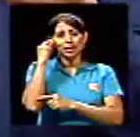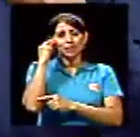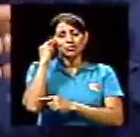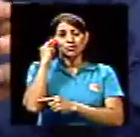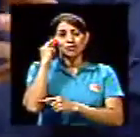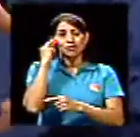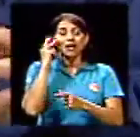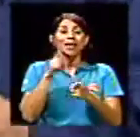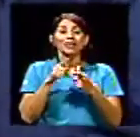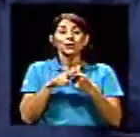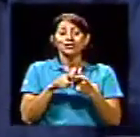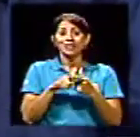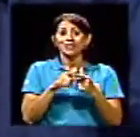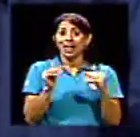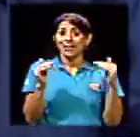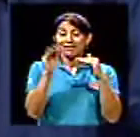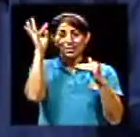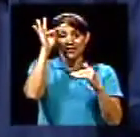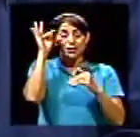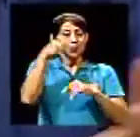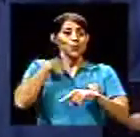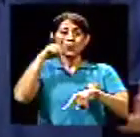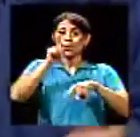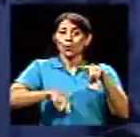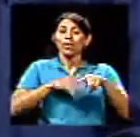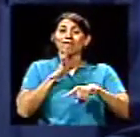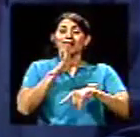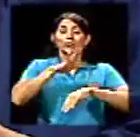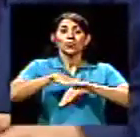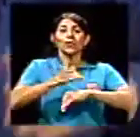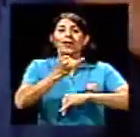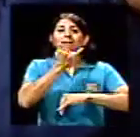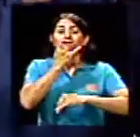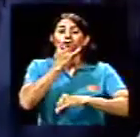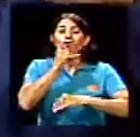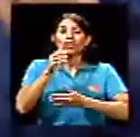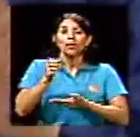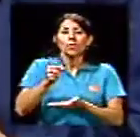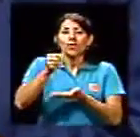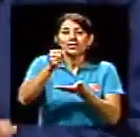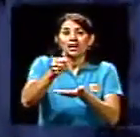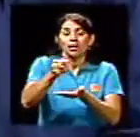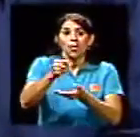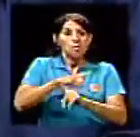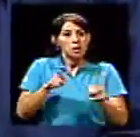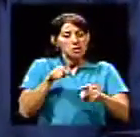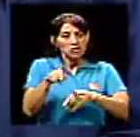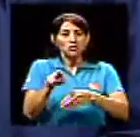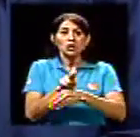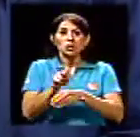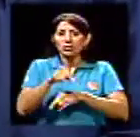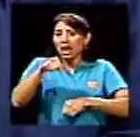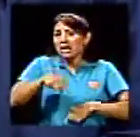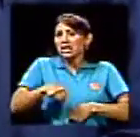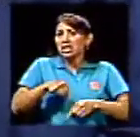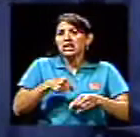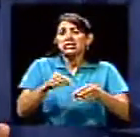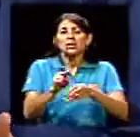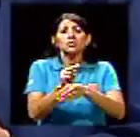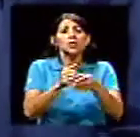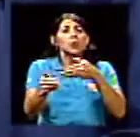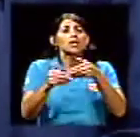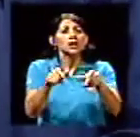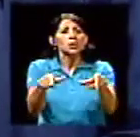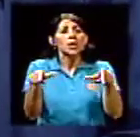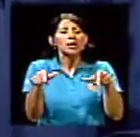digamos, teóricamente uno no podría hablar de error de mostreo. Sin embargo, eso se usa aquí, se usa en todas partes, ¿verdad? Y hablan ahí del 2,